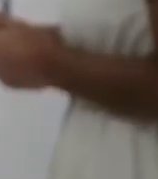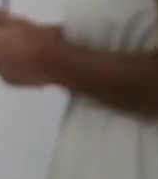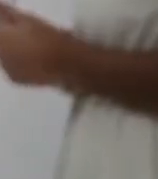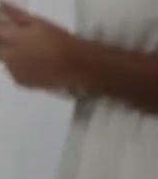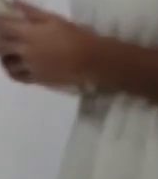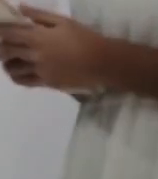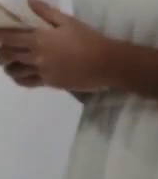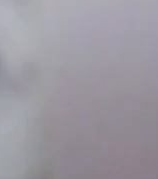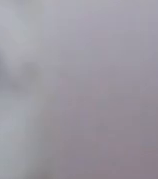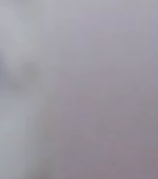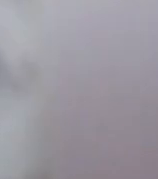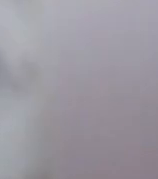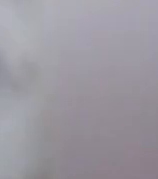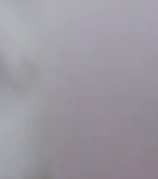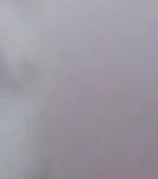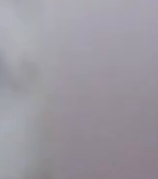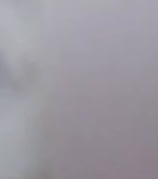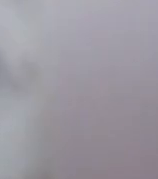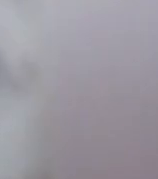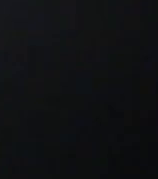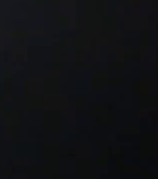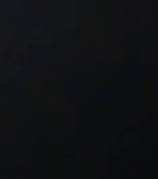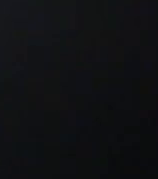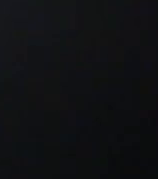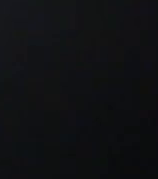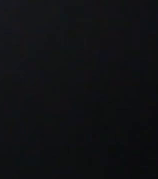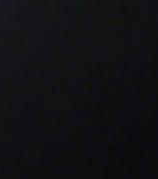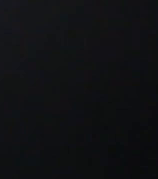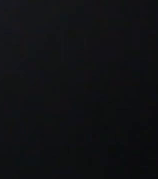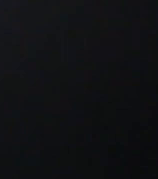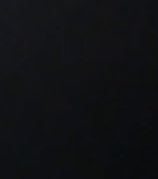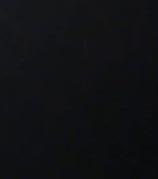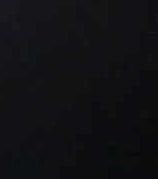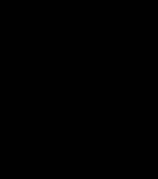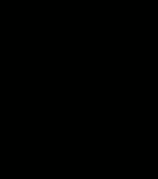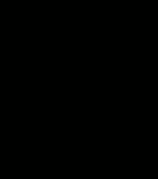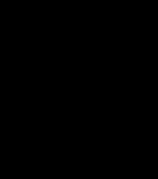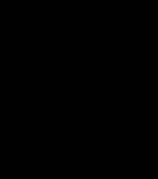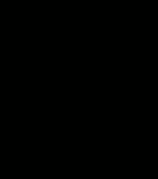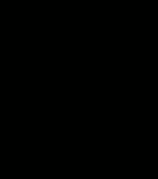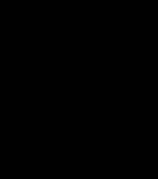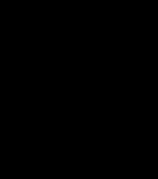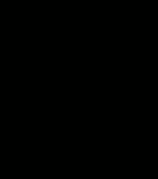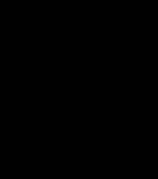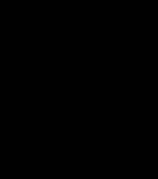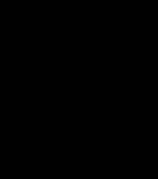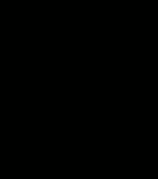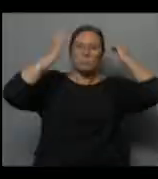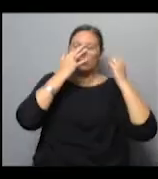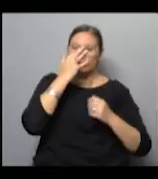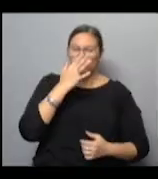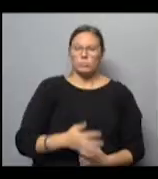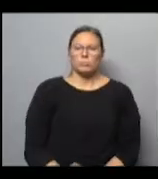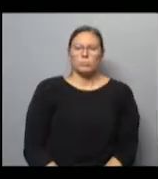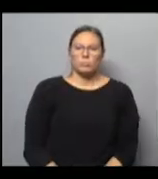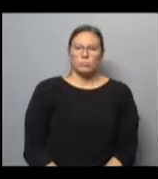que debemos hablar de las cosas difíciles. Creo que es la esencia de que yo veo. Cuando éramos jóvenes, estábamos deslumbrados con